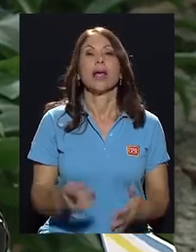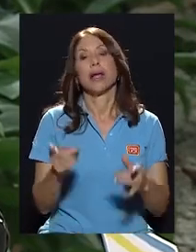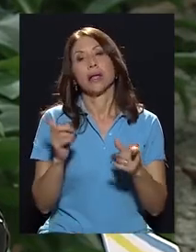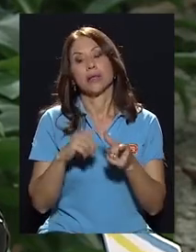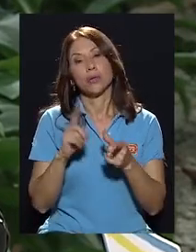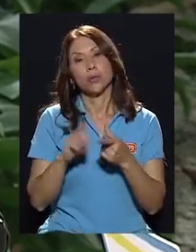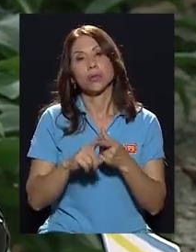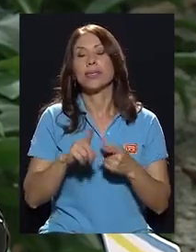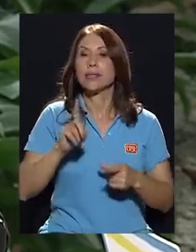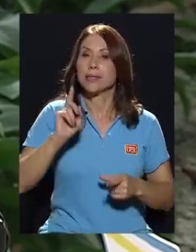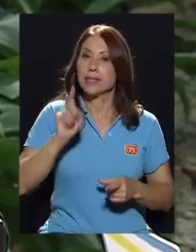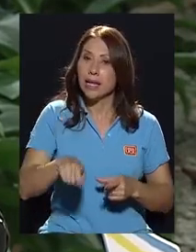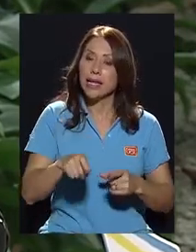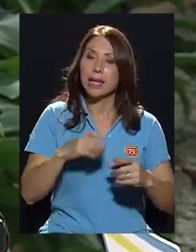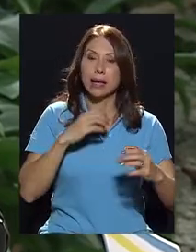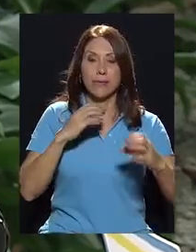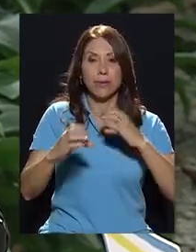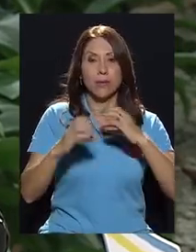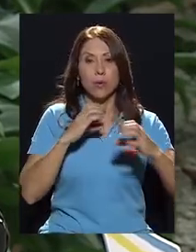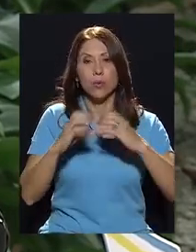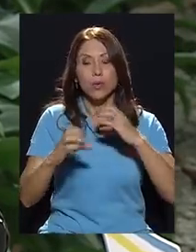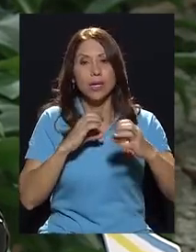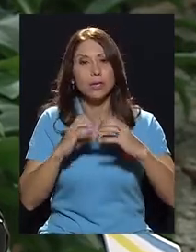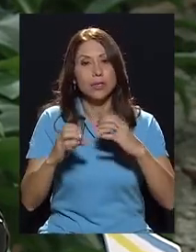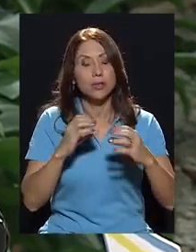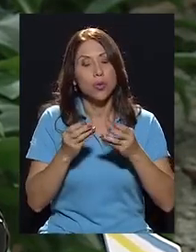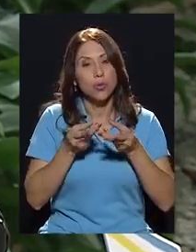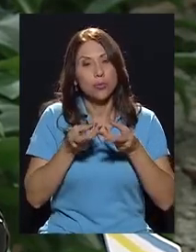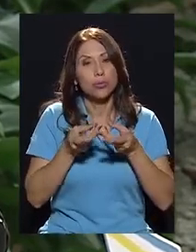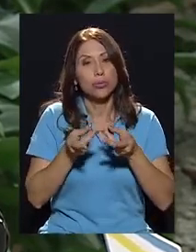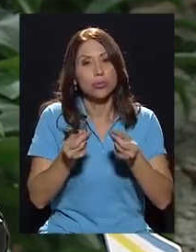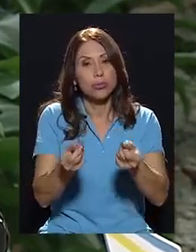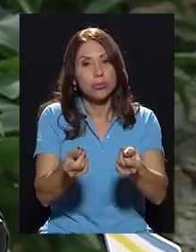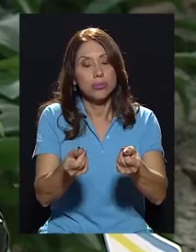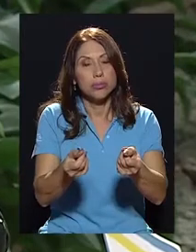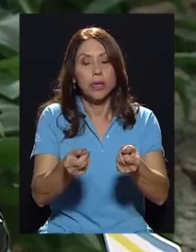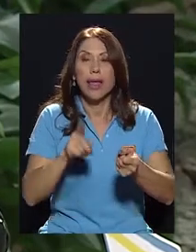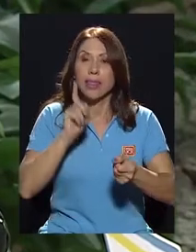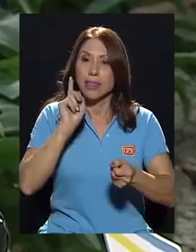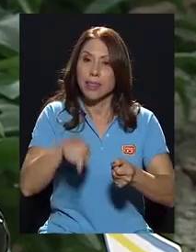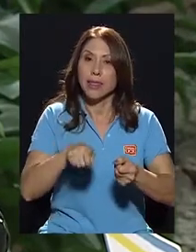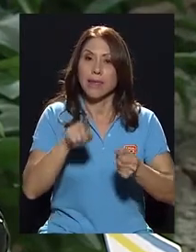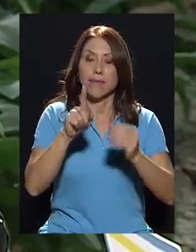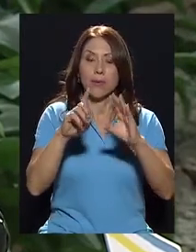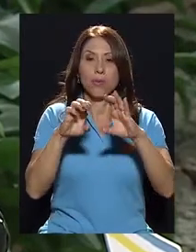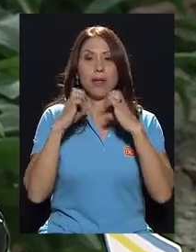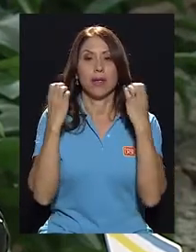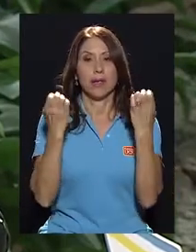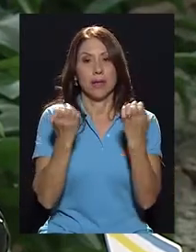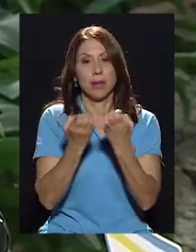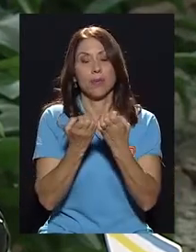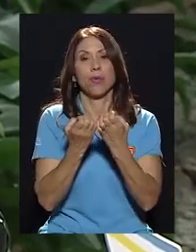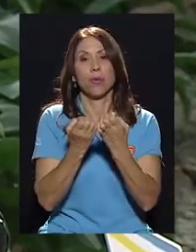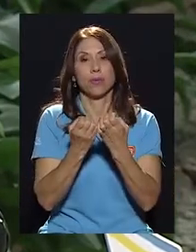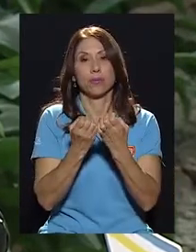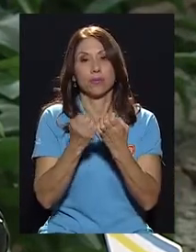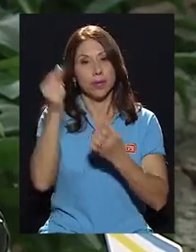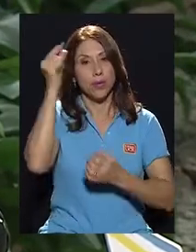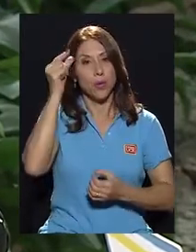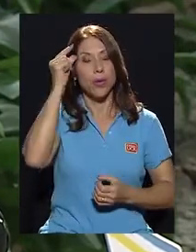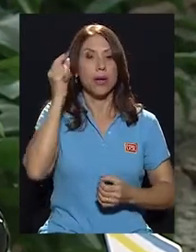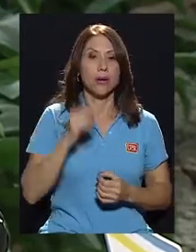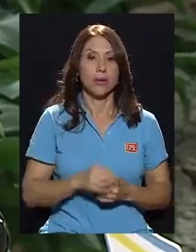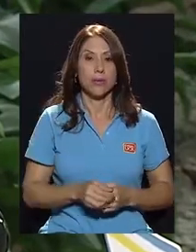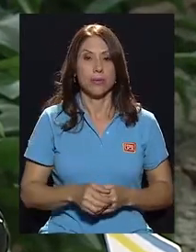Entonces, tiene que haber una comunicación muy fluida, tiene que haber un equipo, tiene que haber un equipo de